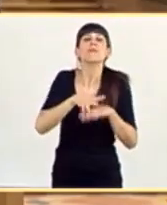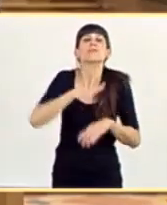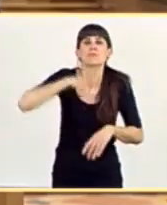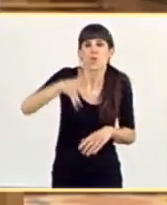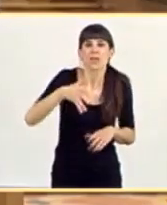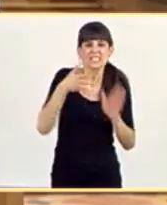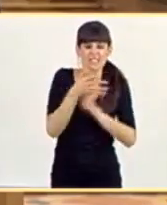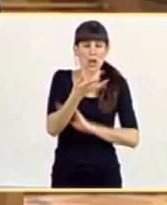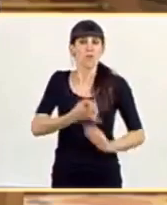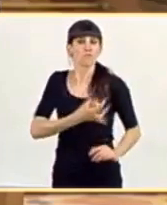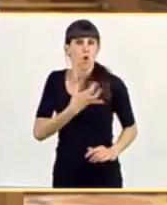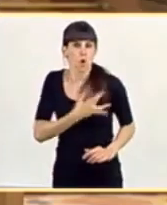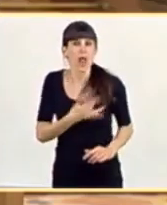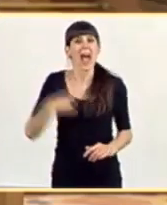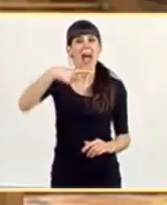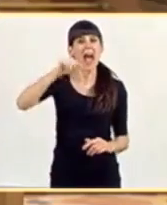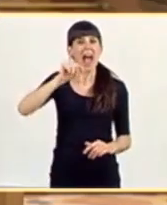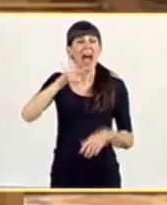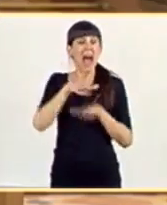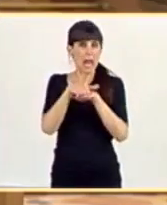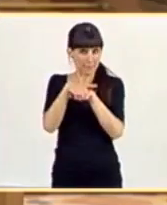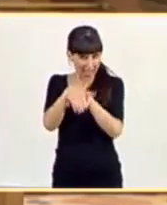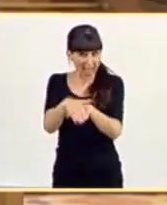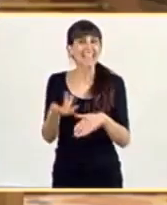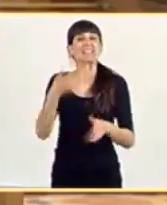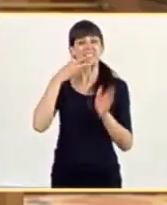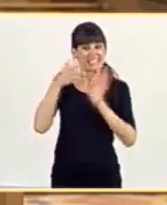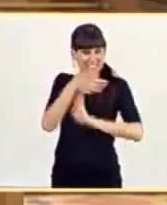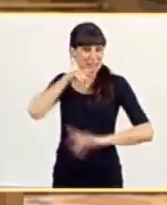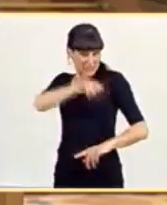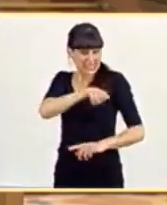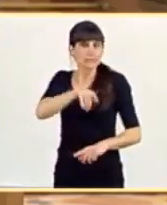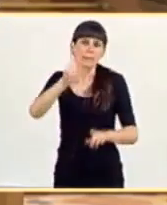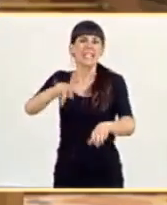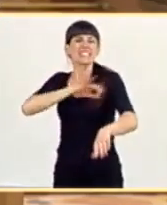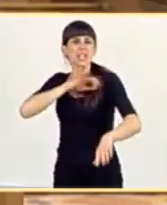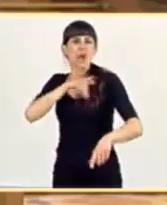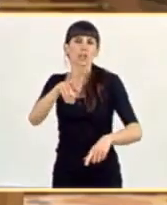el eje Moncloa-Galapagar entre usted y el señor Iglesias.